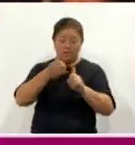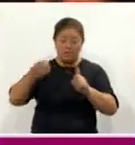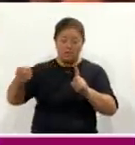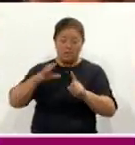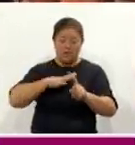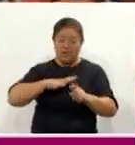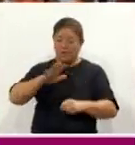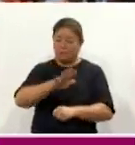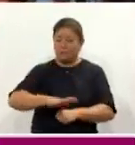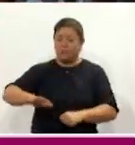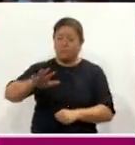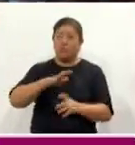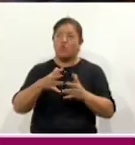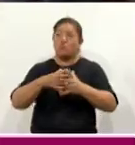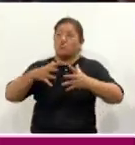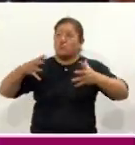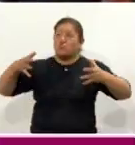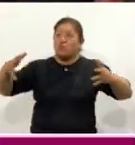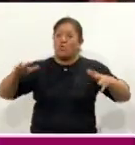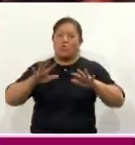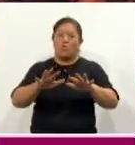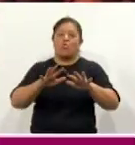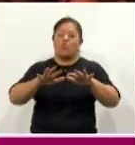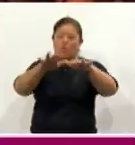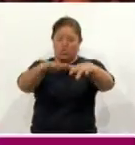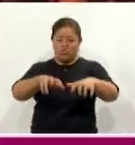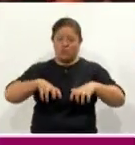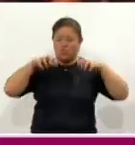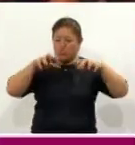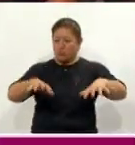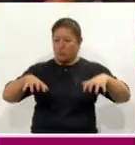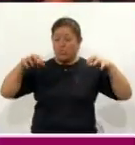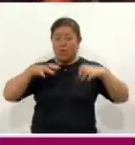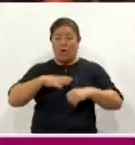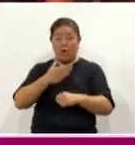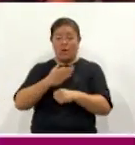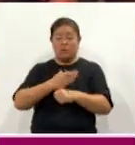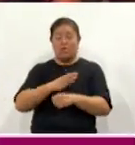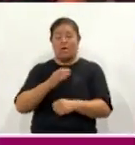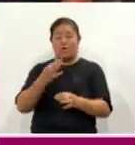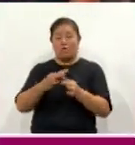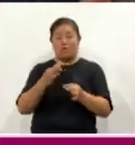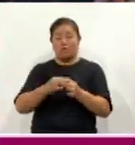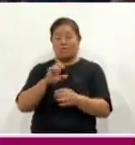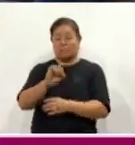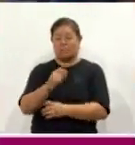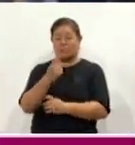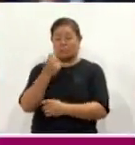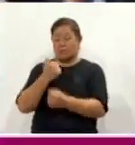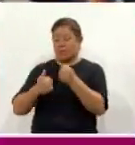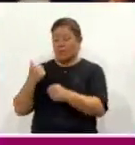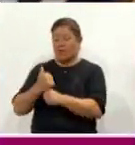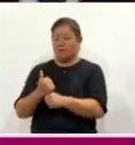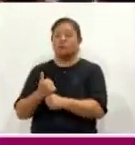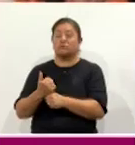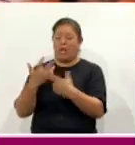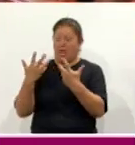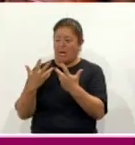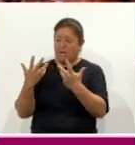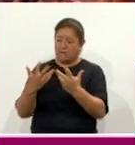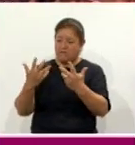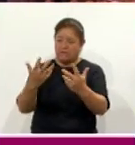una gran escenificación que este año cumple 61 años de realizarse.